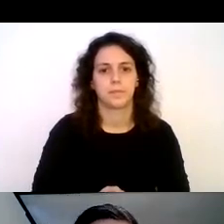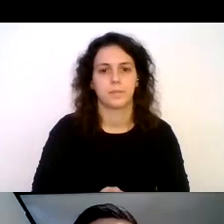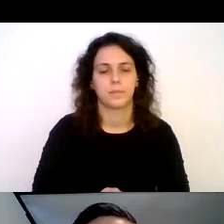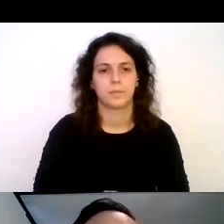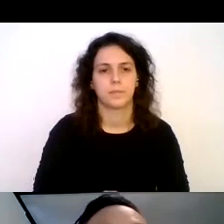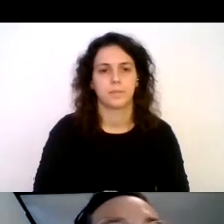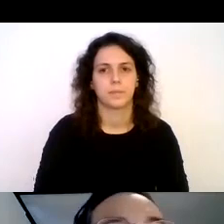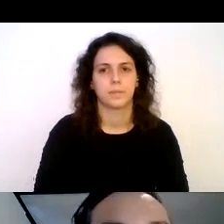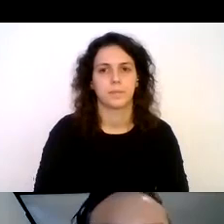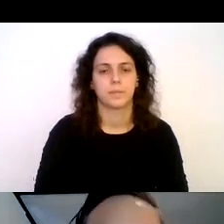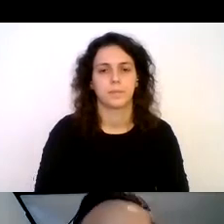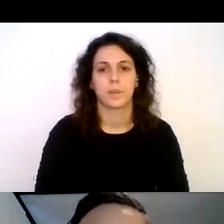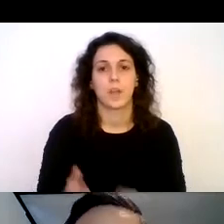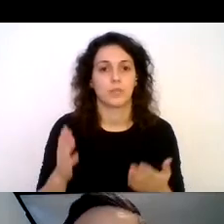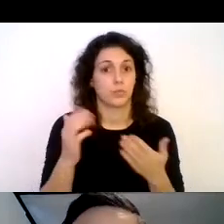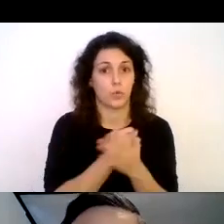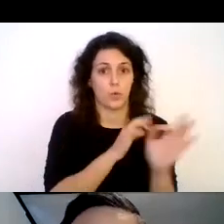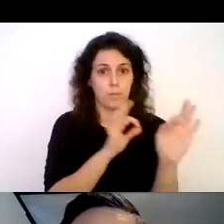A ver, está todo preparado.